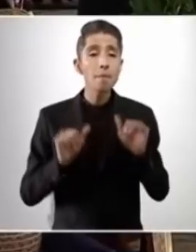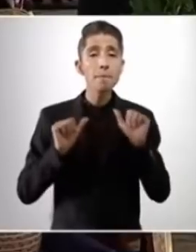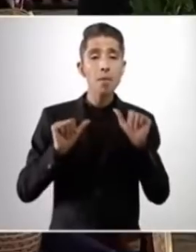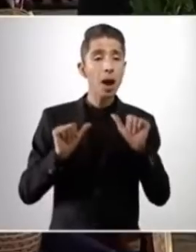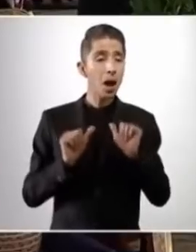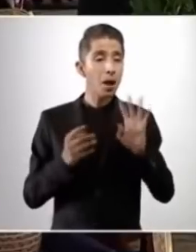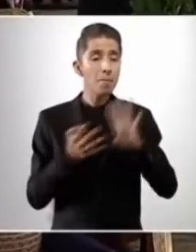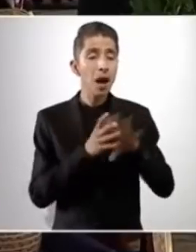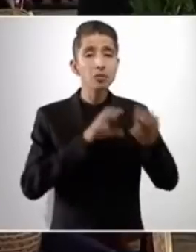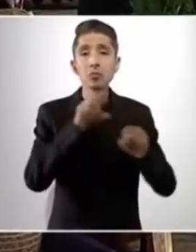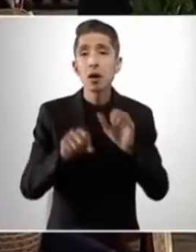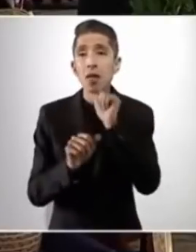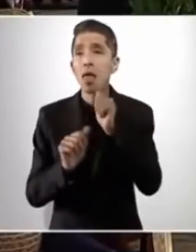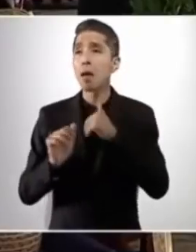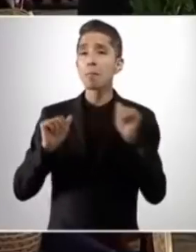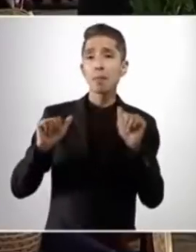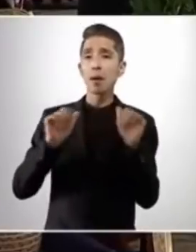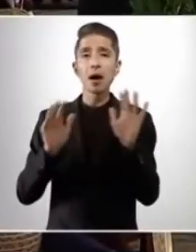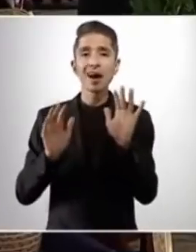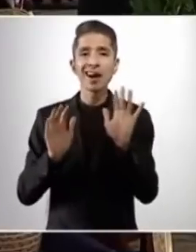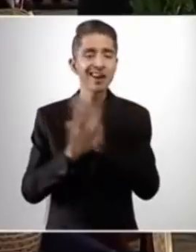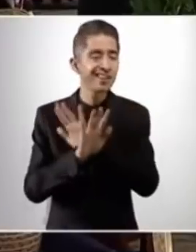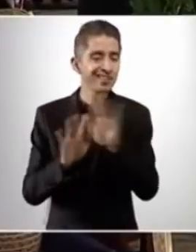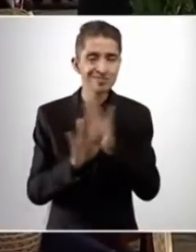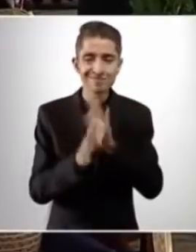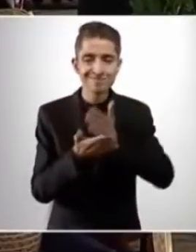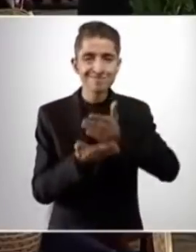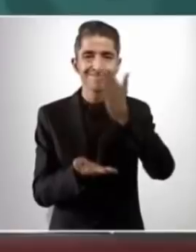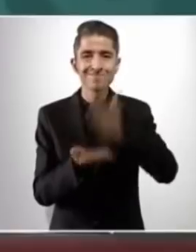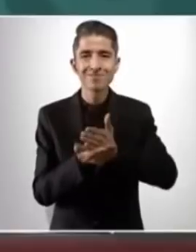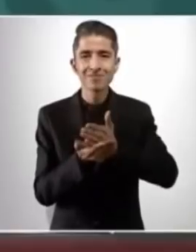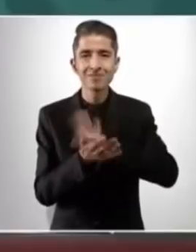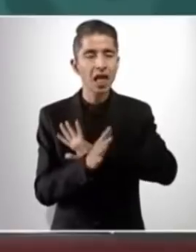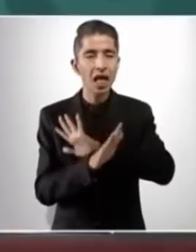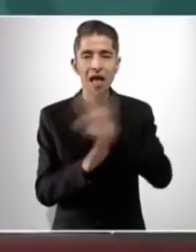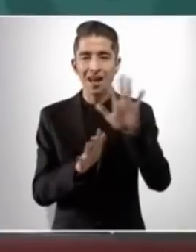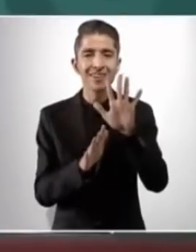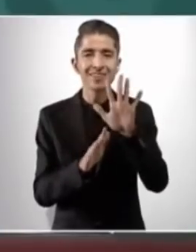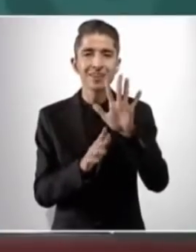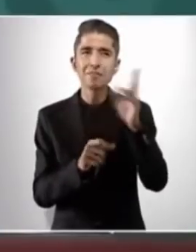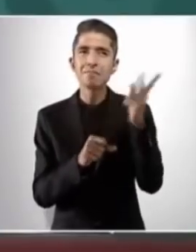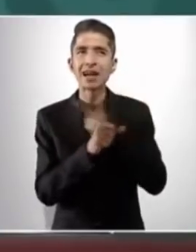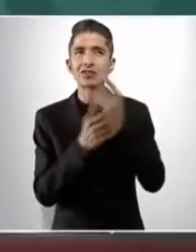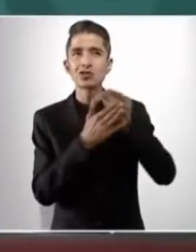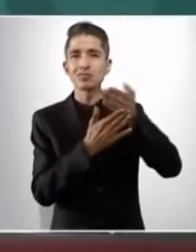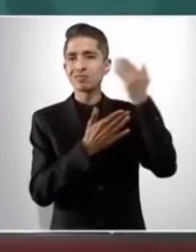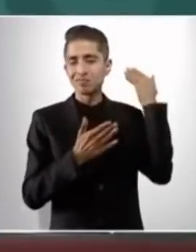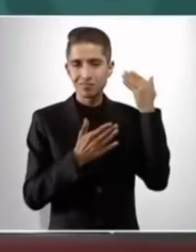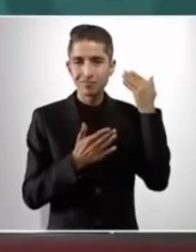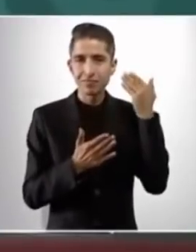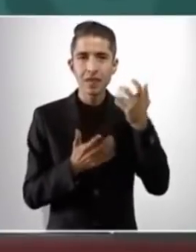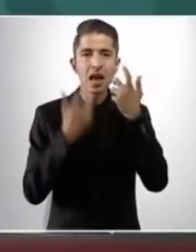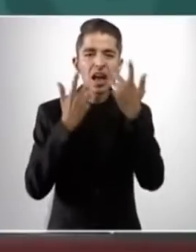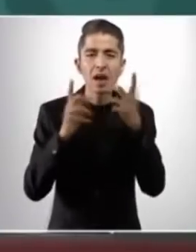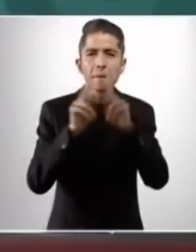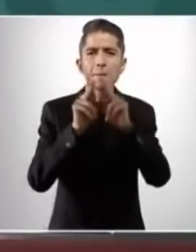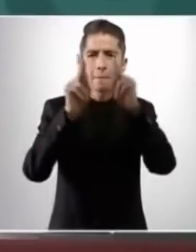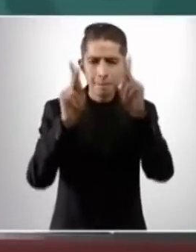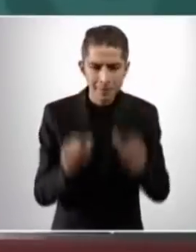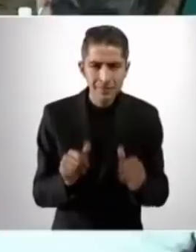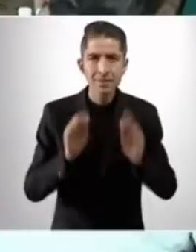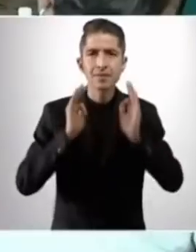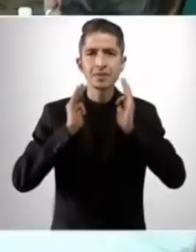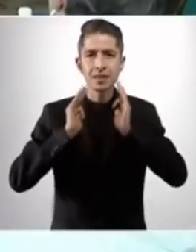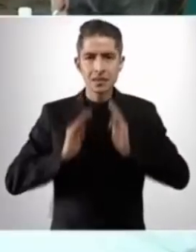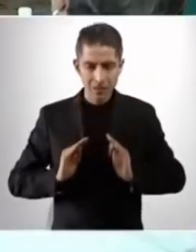Eso ya se terminó. Vamos a garantizar la paz y la tranquilidad